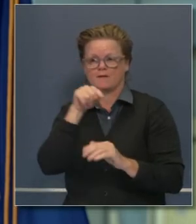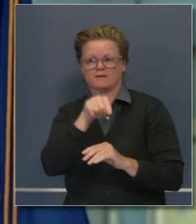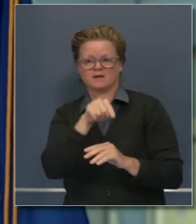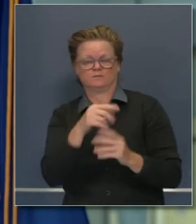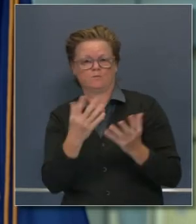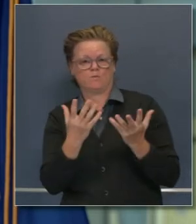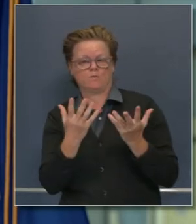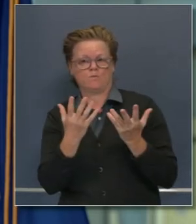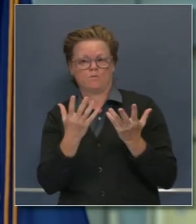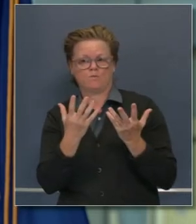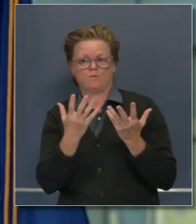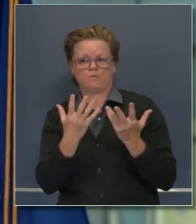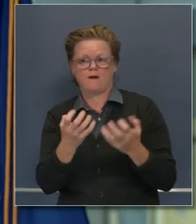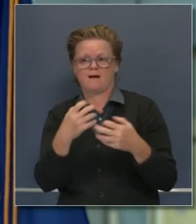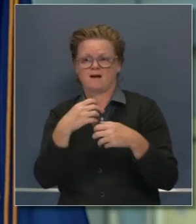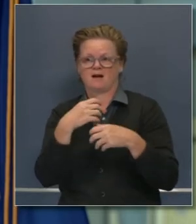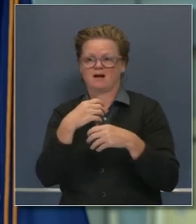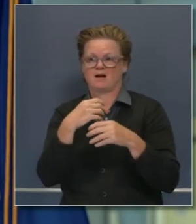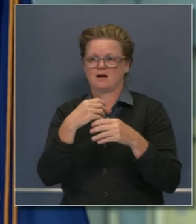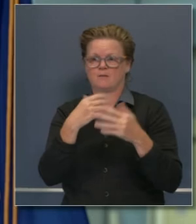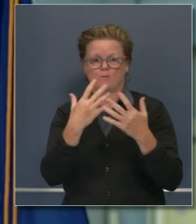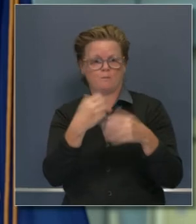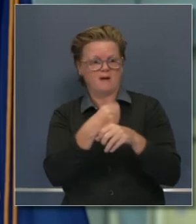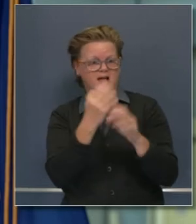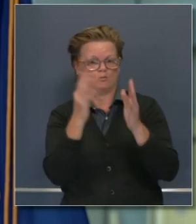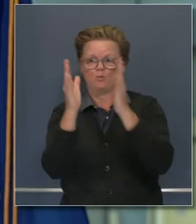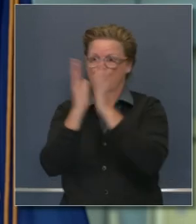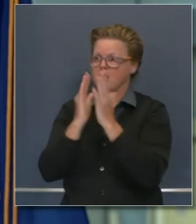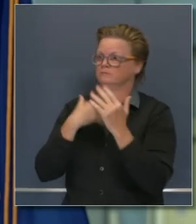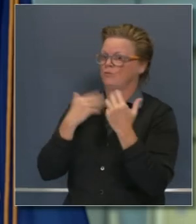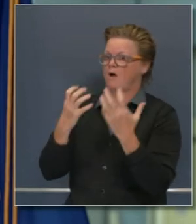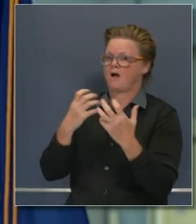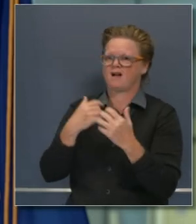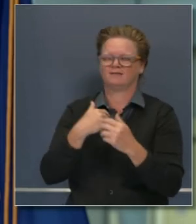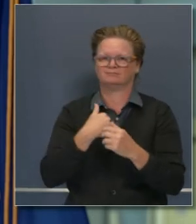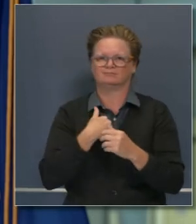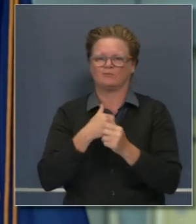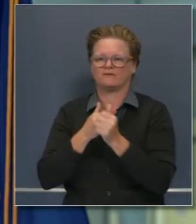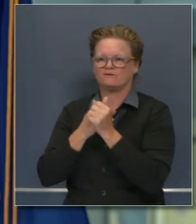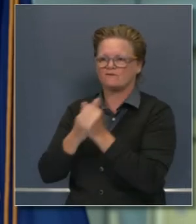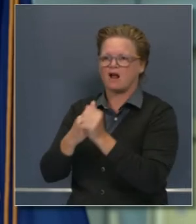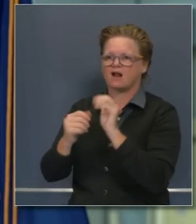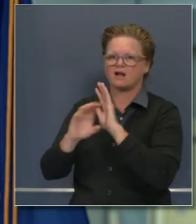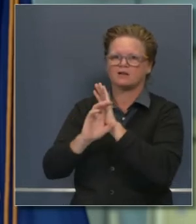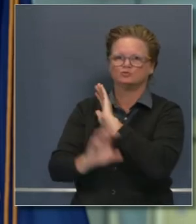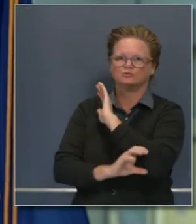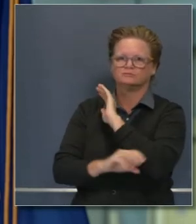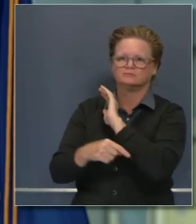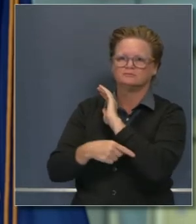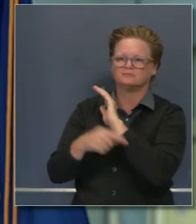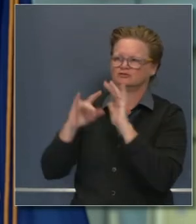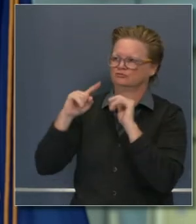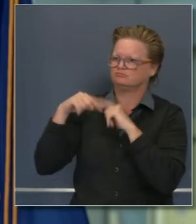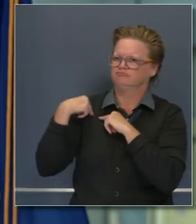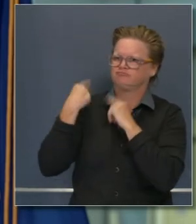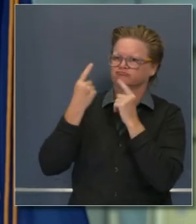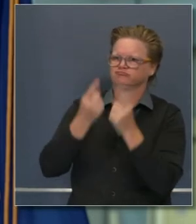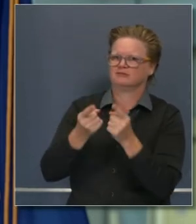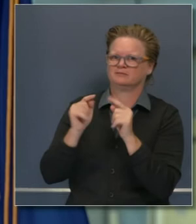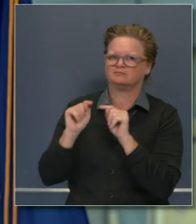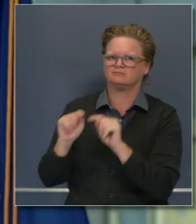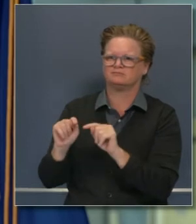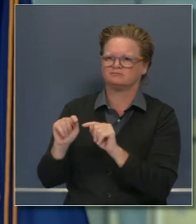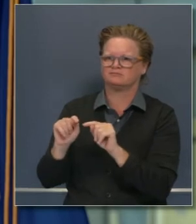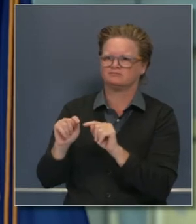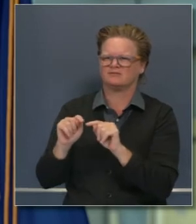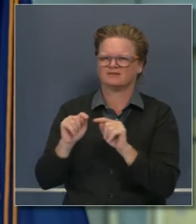de cómo fue fundado este país, la infraestructura que ha perdurado por 200 años. Y con